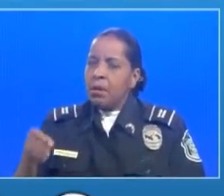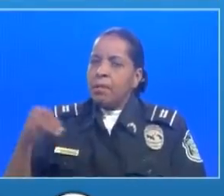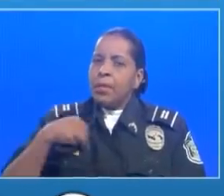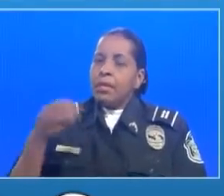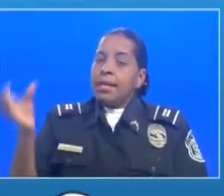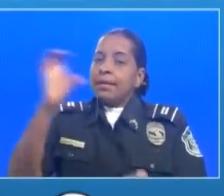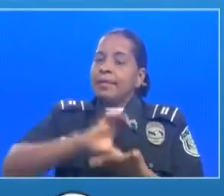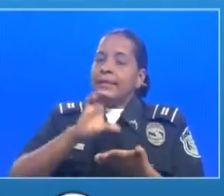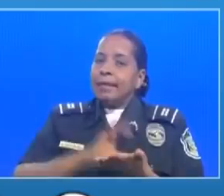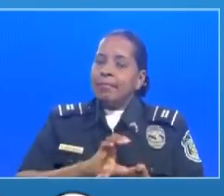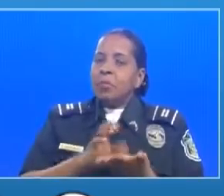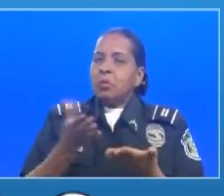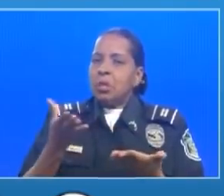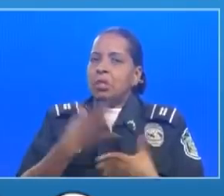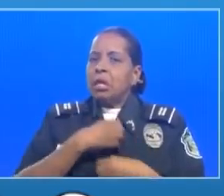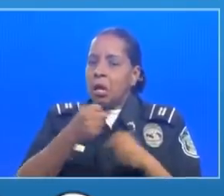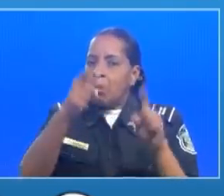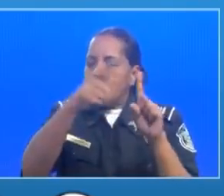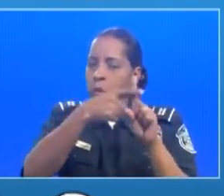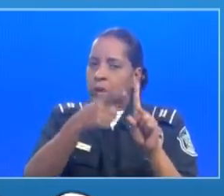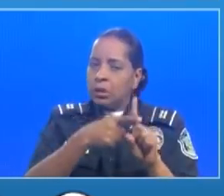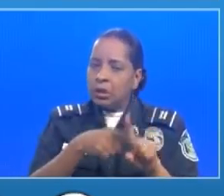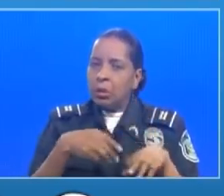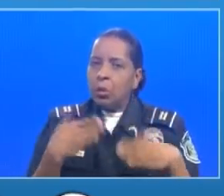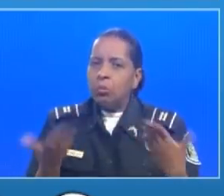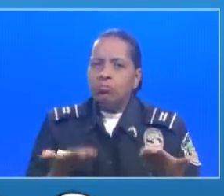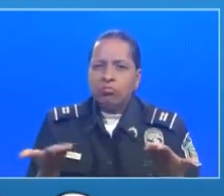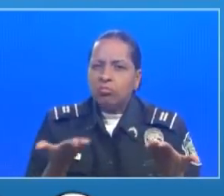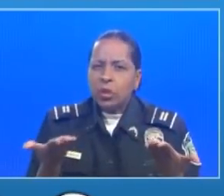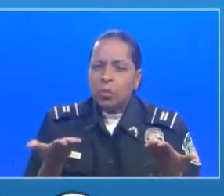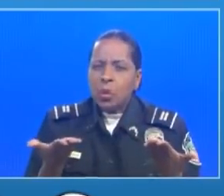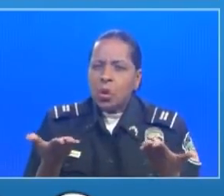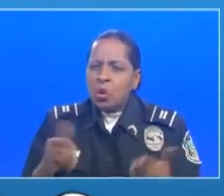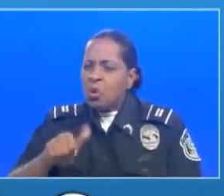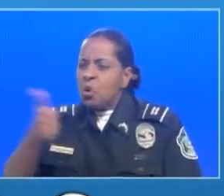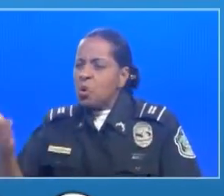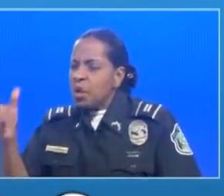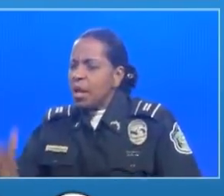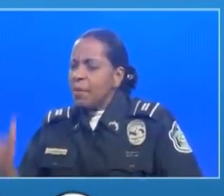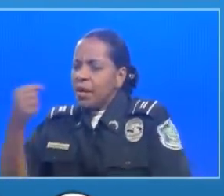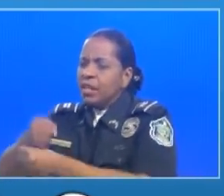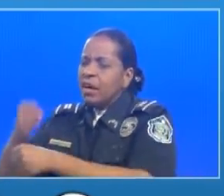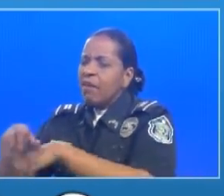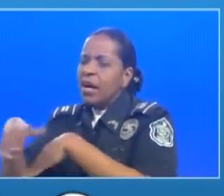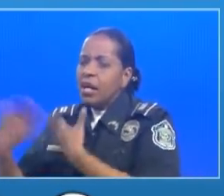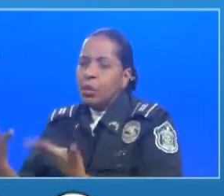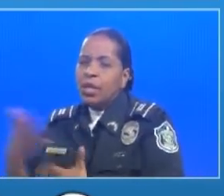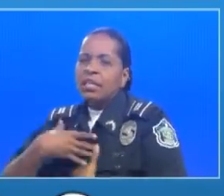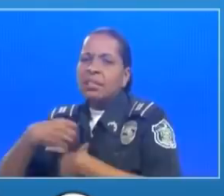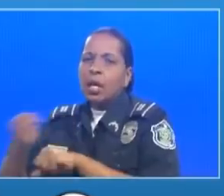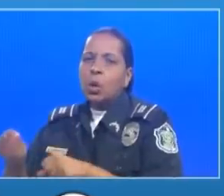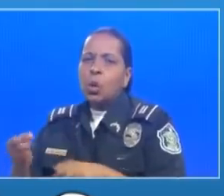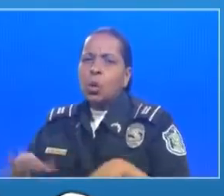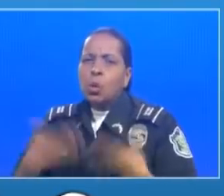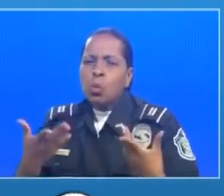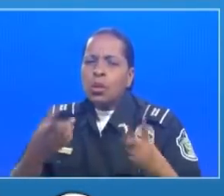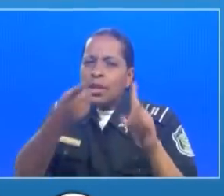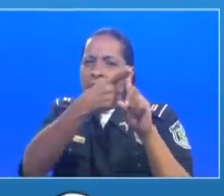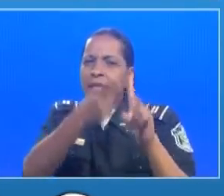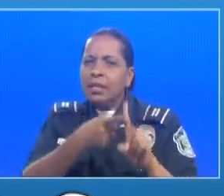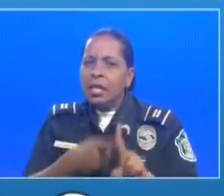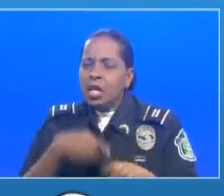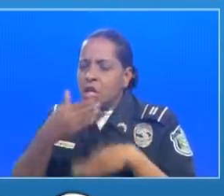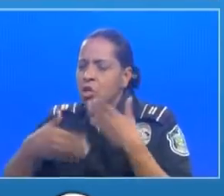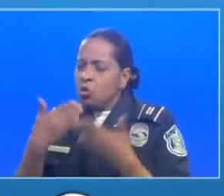de salud sale positivo en la prueba de COVID-19 todo el resto de funcionarios se debe hacer la prueba y todos mantenerse en cuarentena